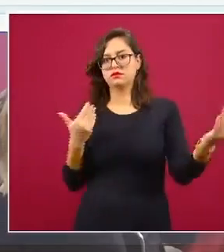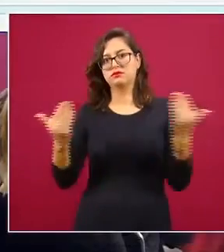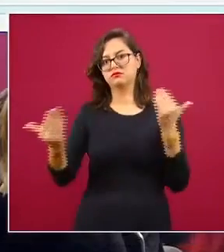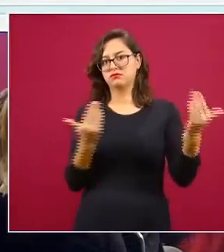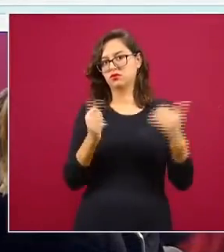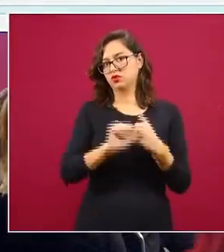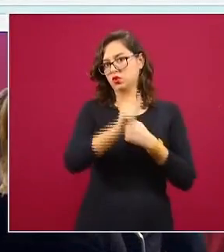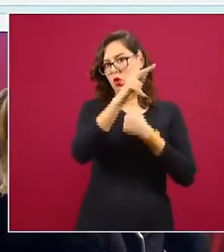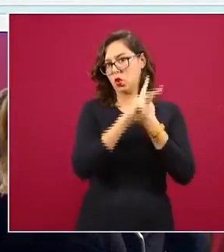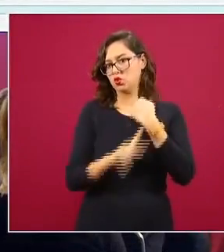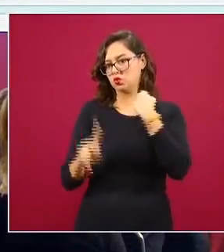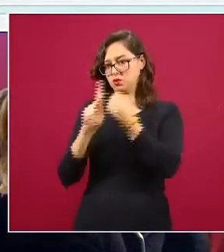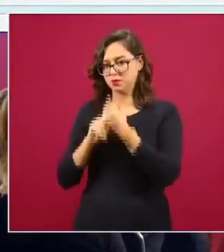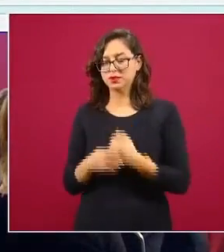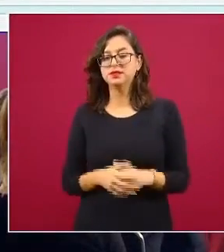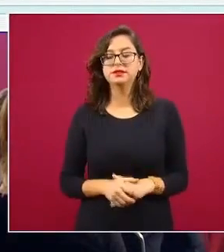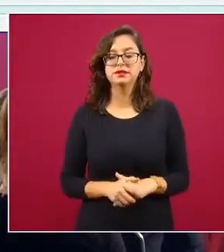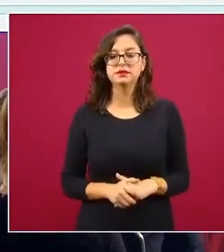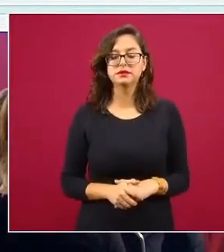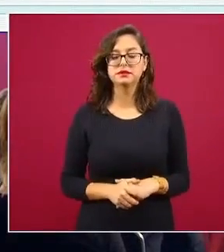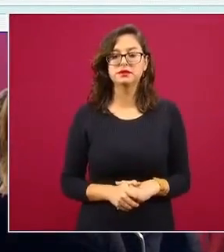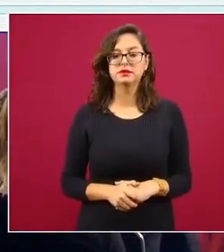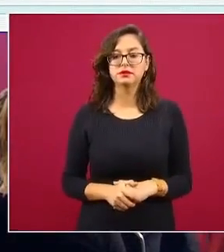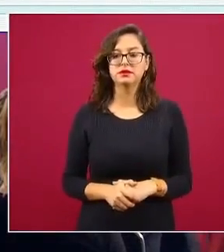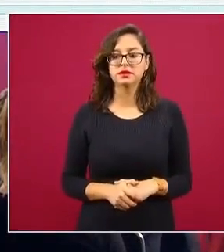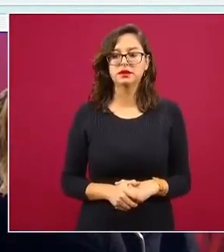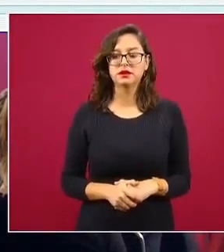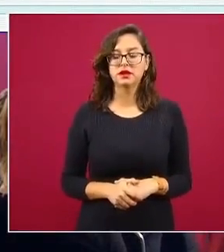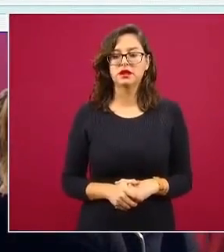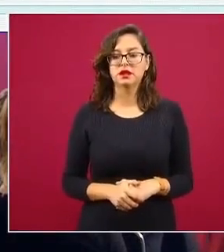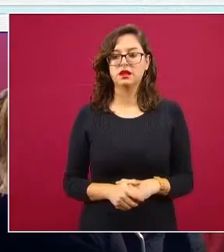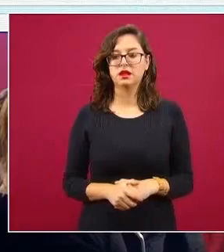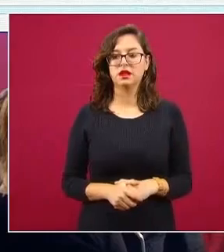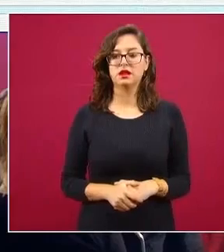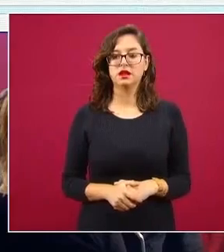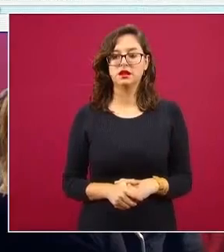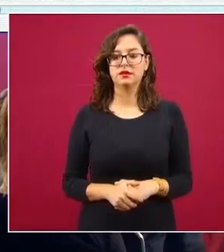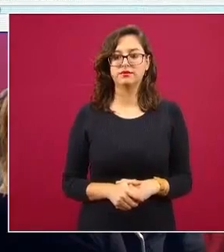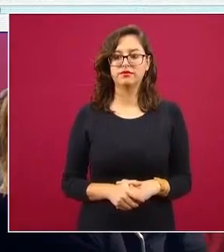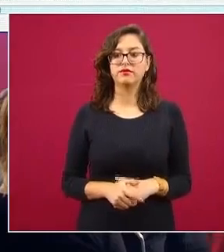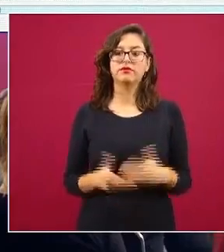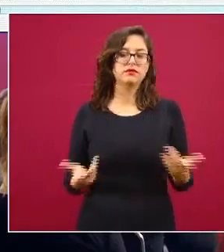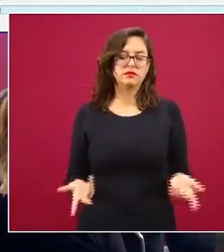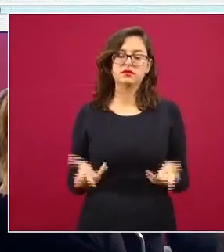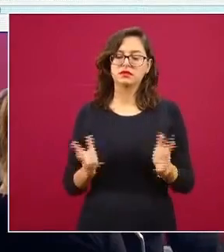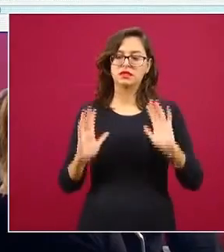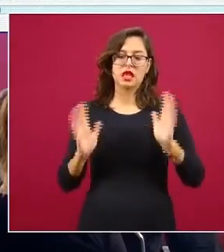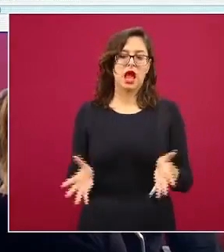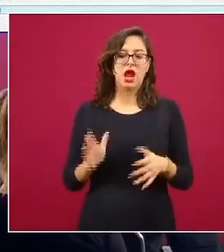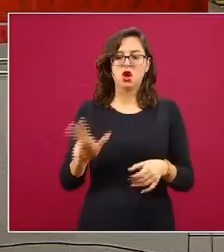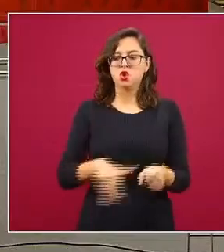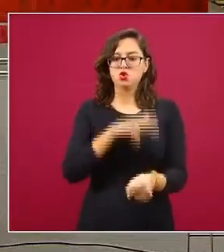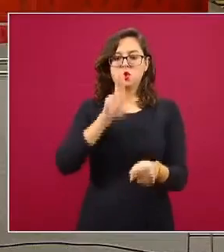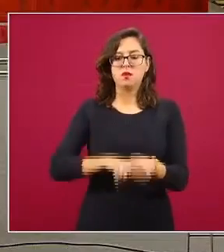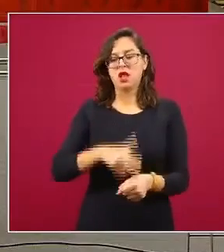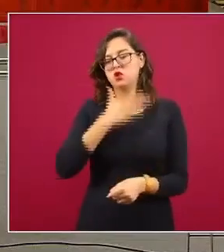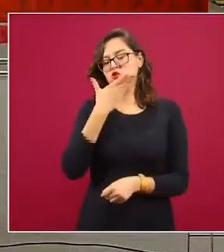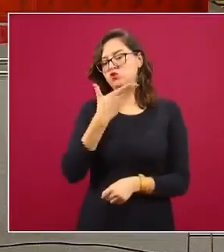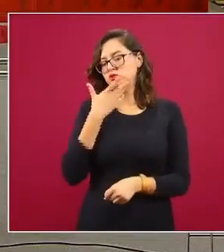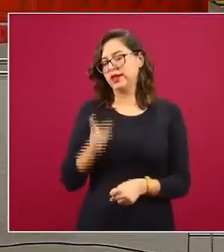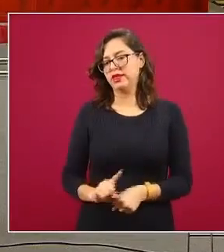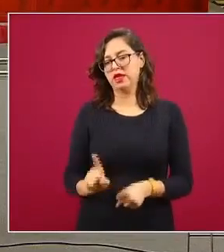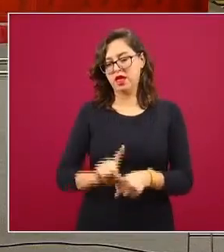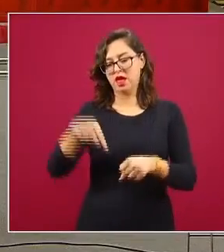respecto a comparación del mundo. La siguiente por favor. Y ahora sí pasamos a las ya gráficas que normalmente hemos estado